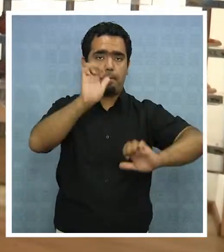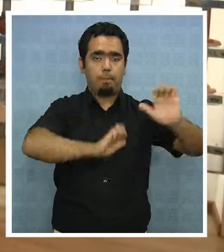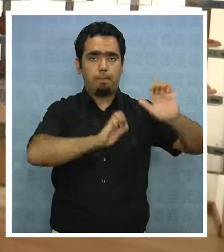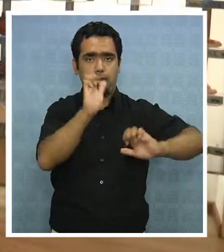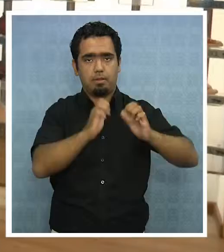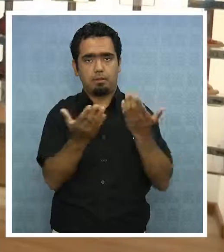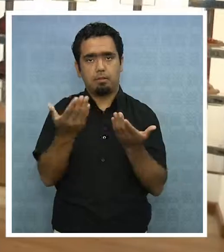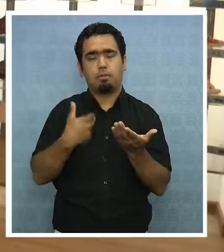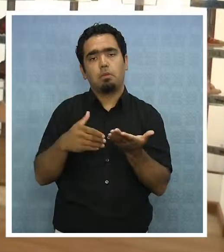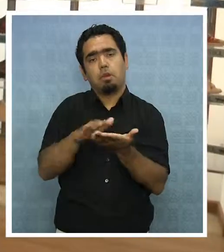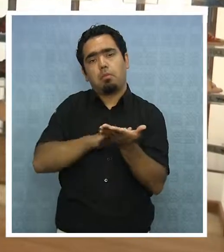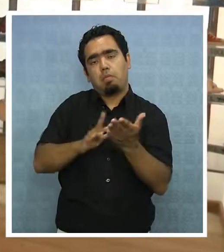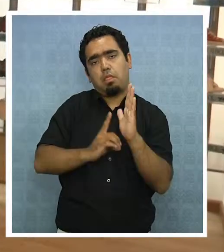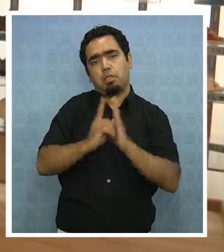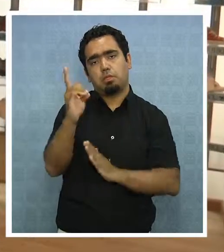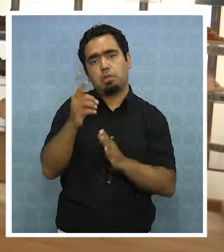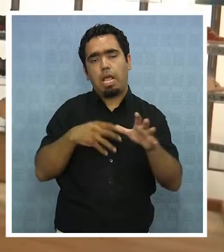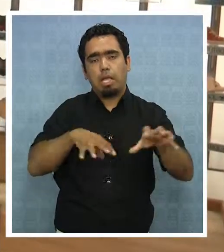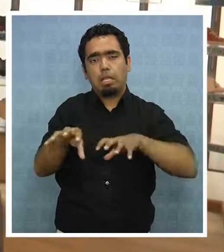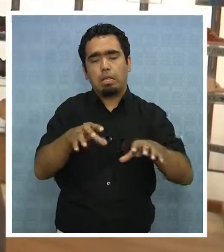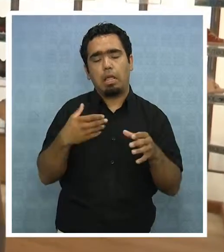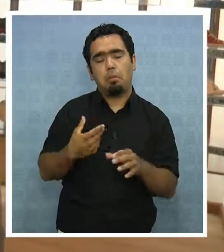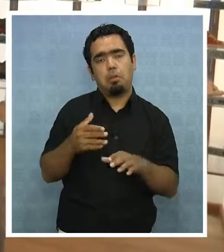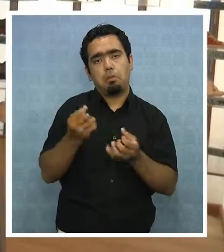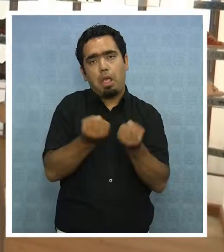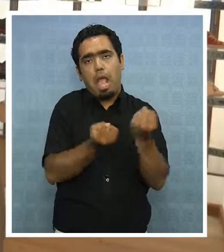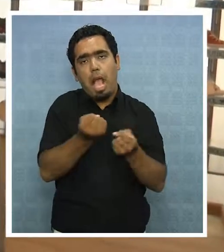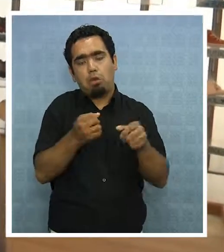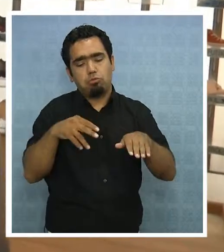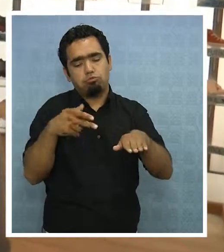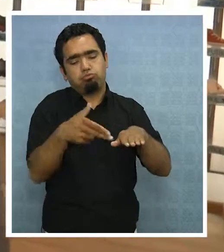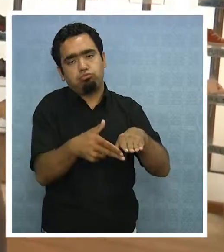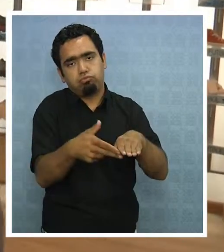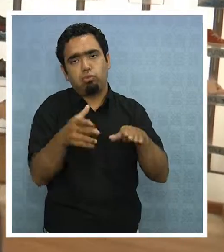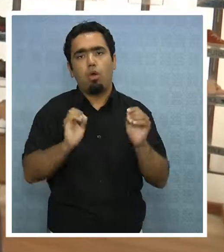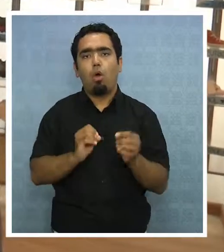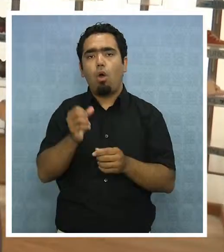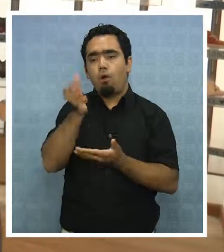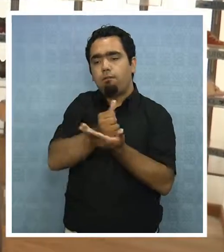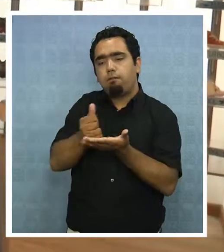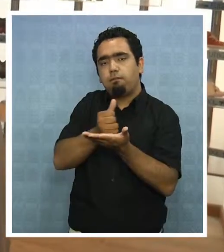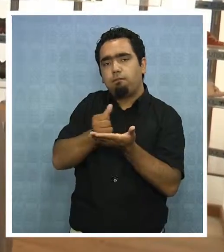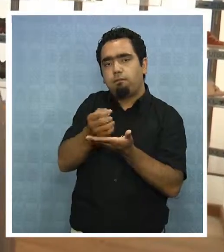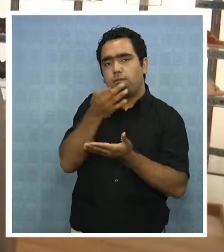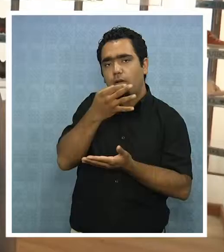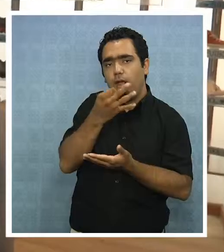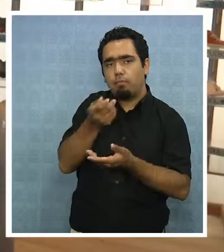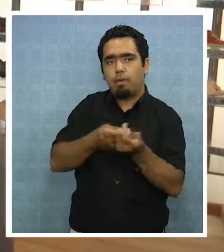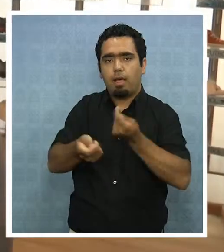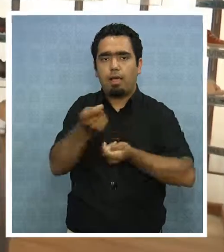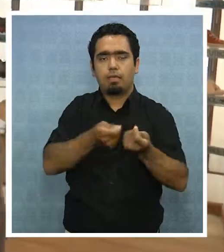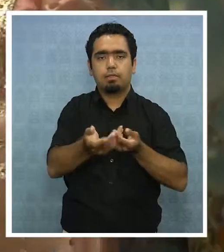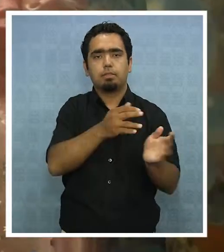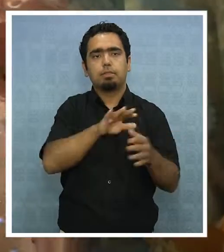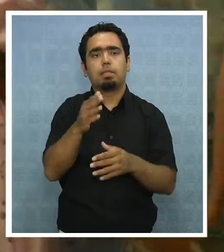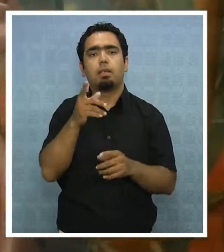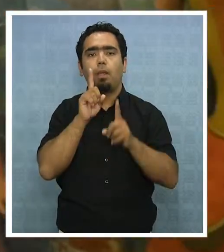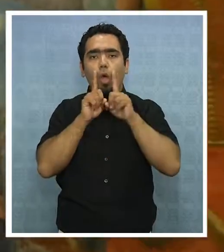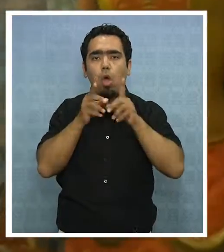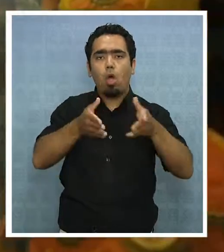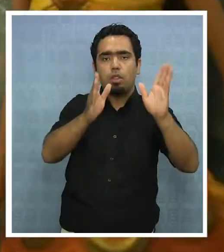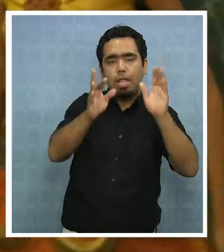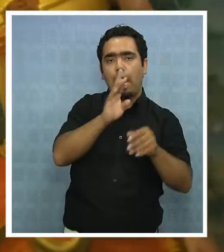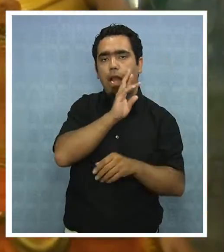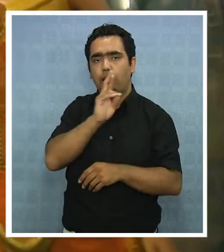empresas que desarrollen actividades como Servicentro, ¿no es cierto?, Espléndido de combustible, las farmacias, ¿no es cierto?, el sector de restaurantes,